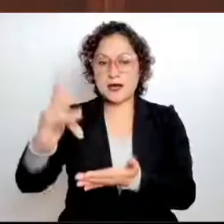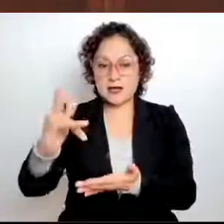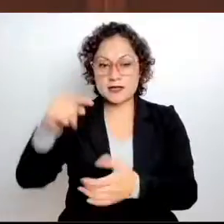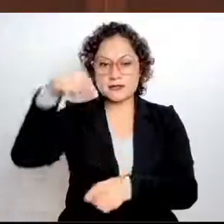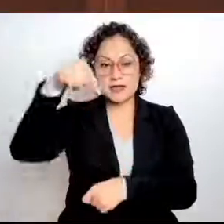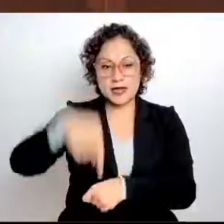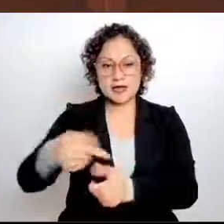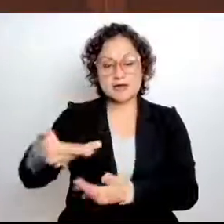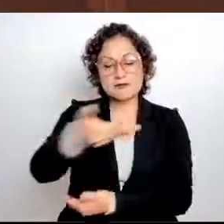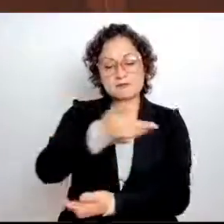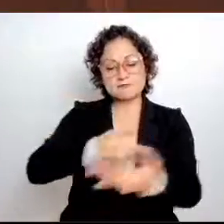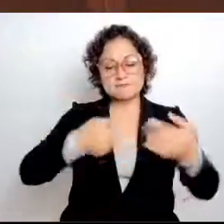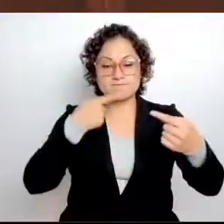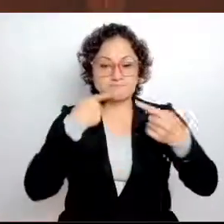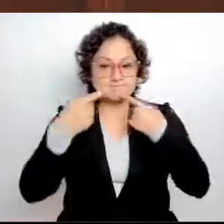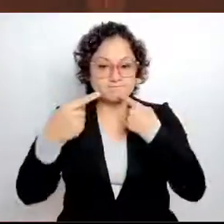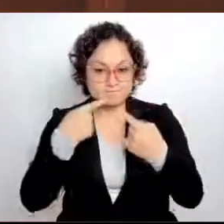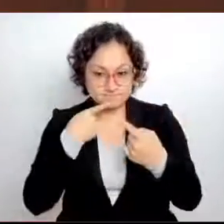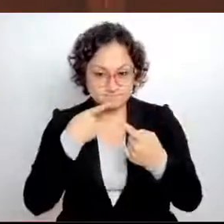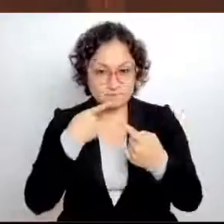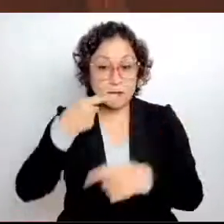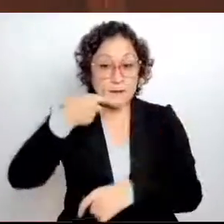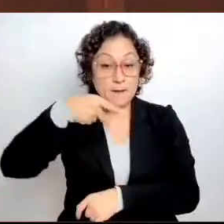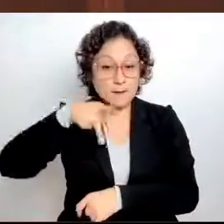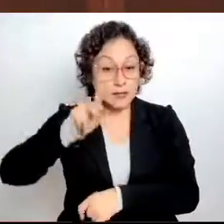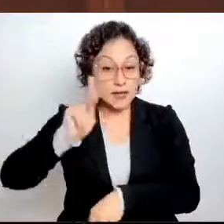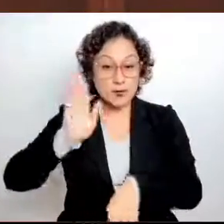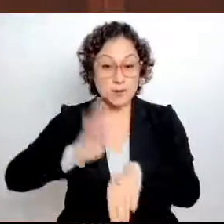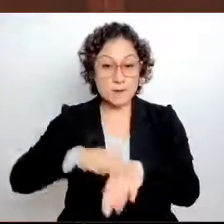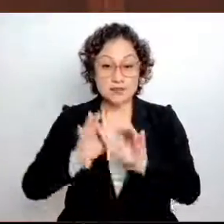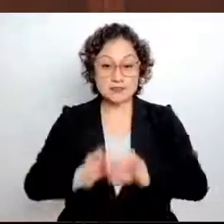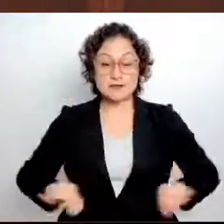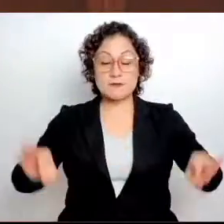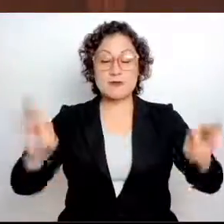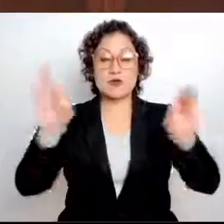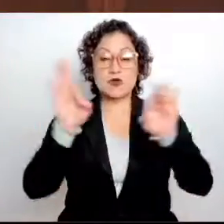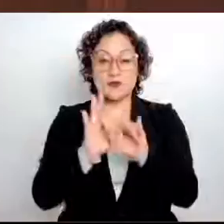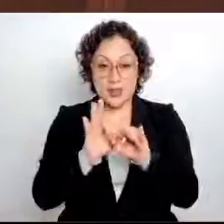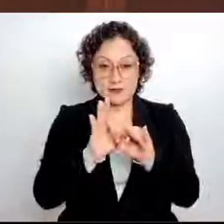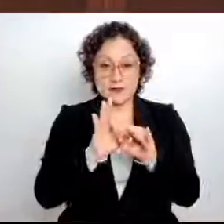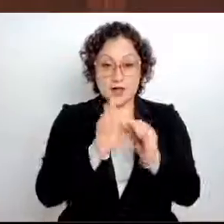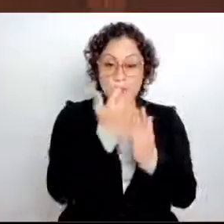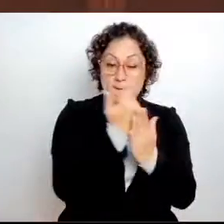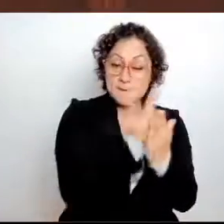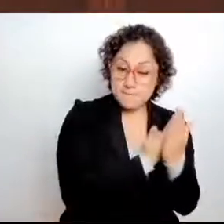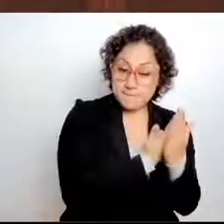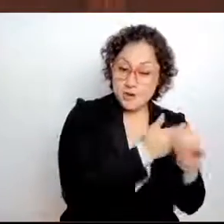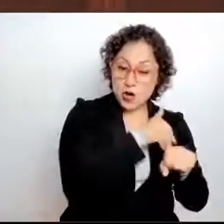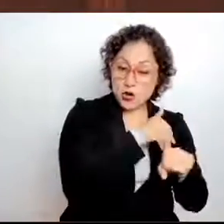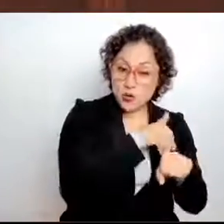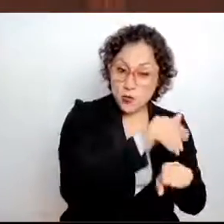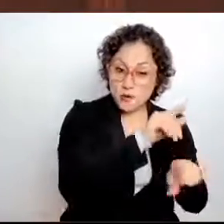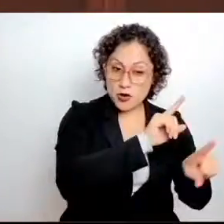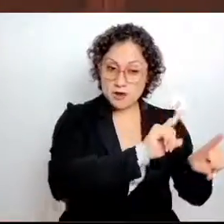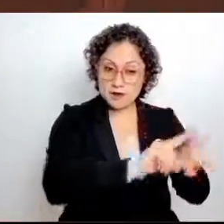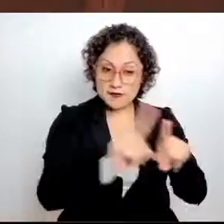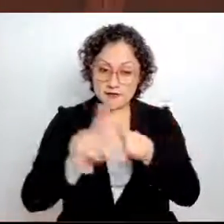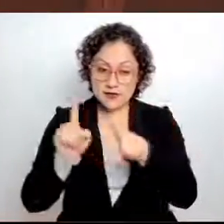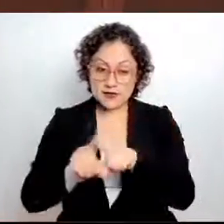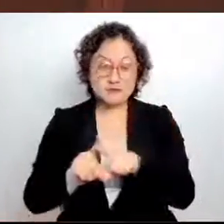sobre todo la retroalimentación de los datos que ambos, tanto fracciones